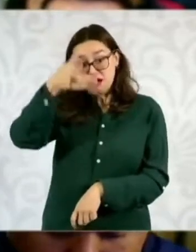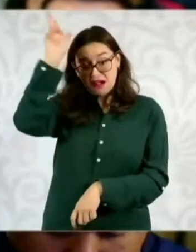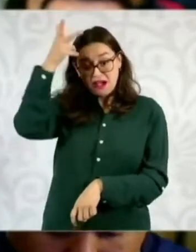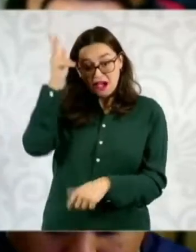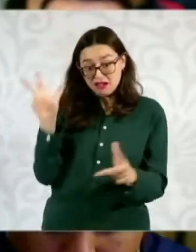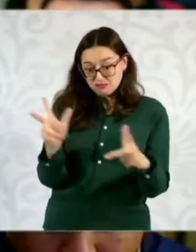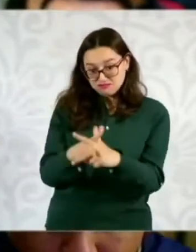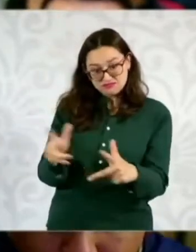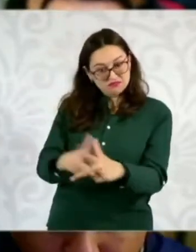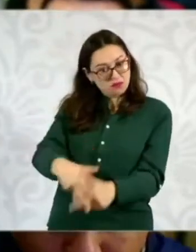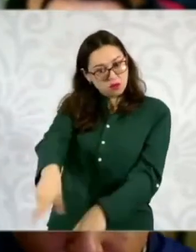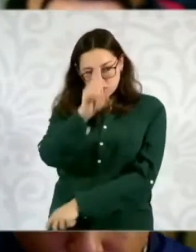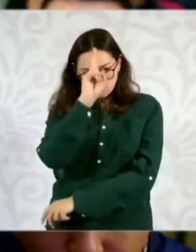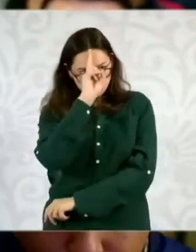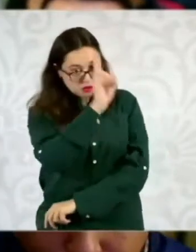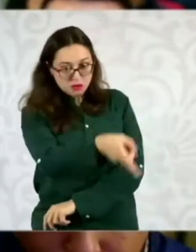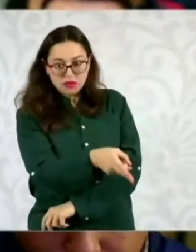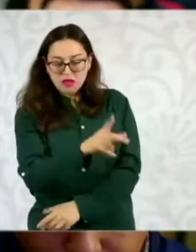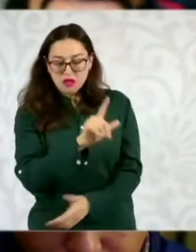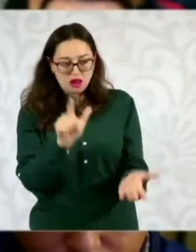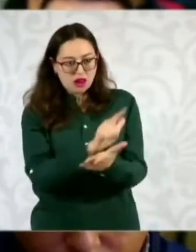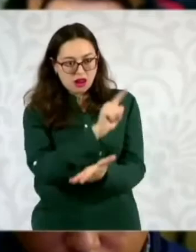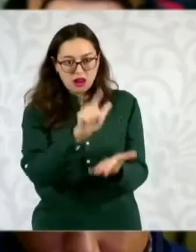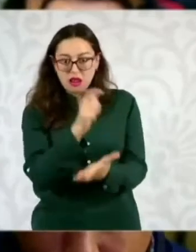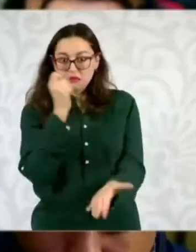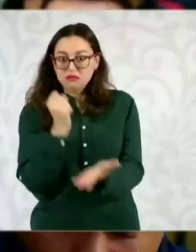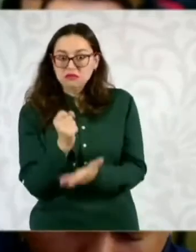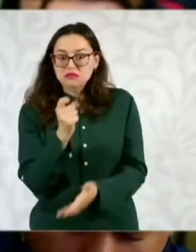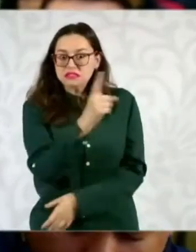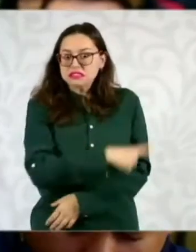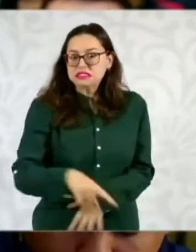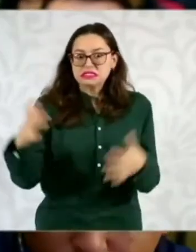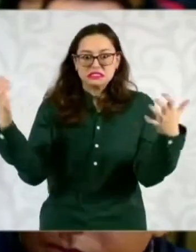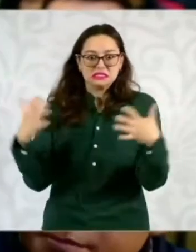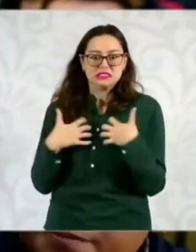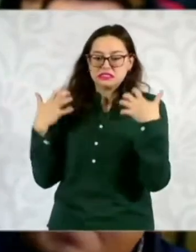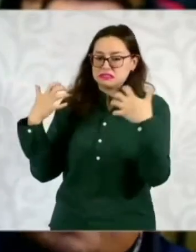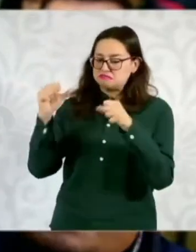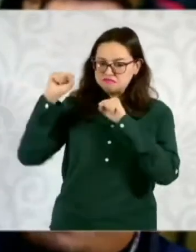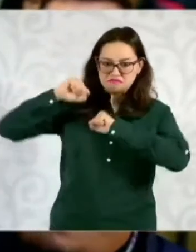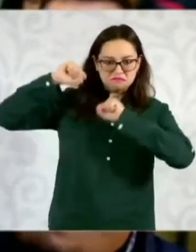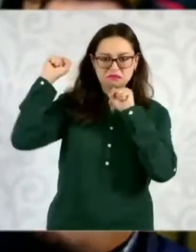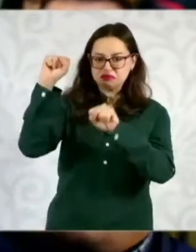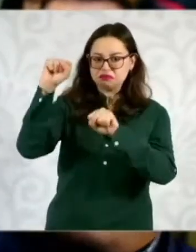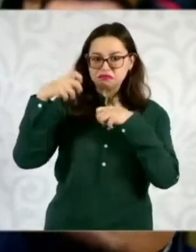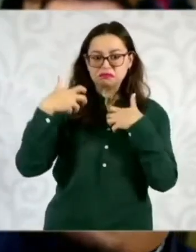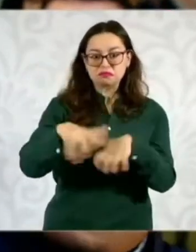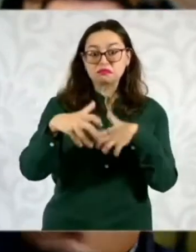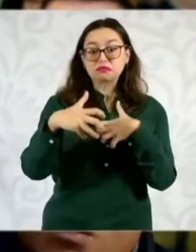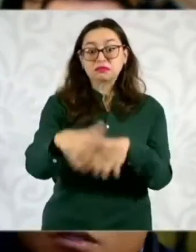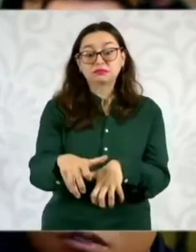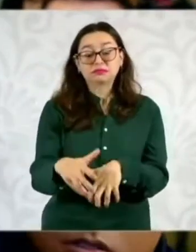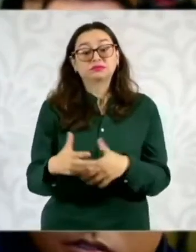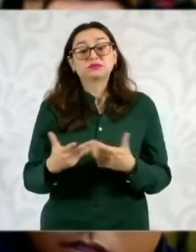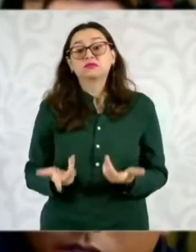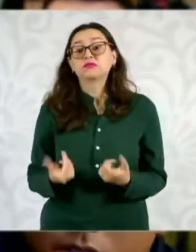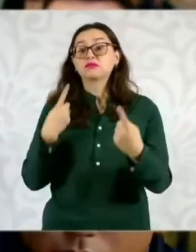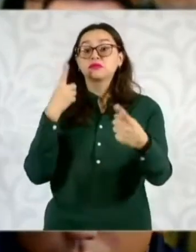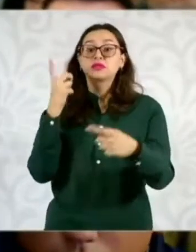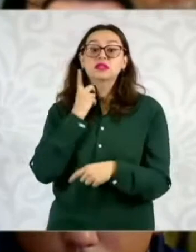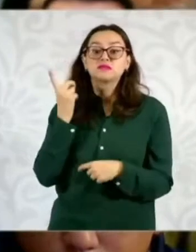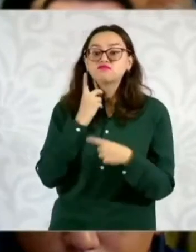Entonces, bueno, marcharon y entablaron conversación con los diputados y lograron extender un plazo de tres años